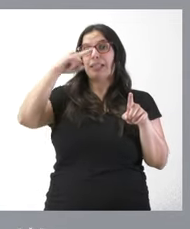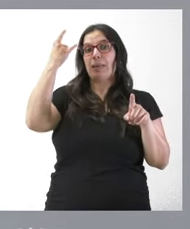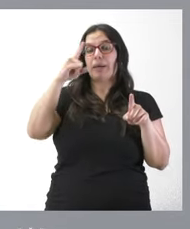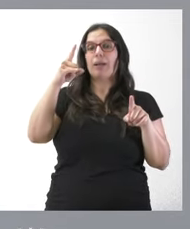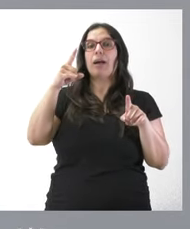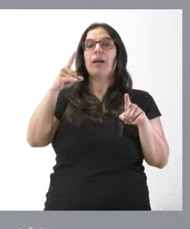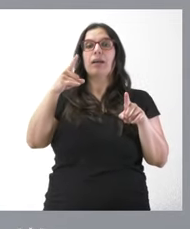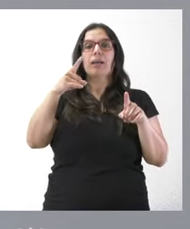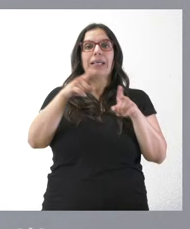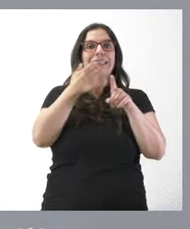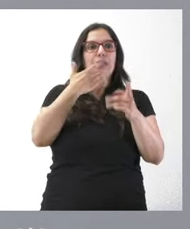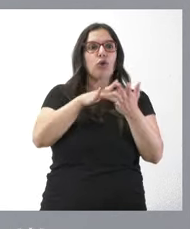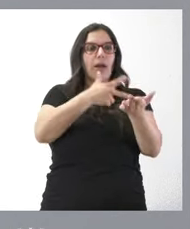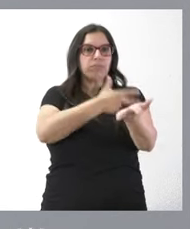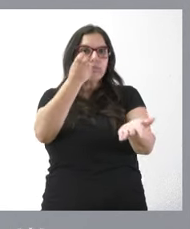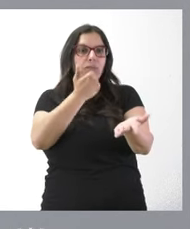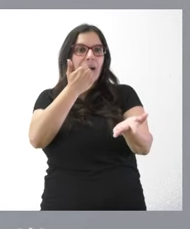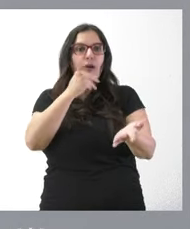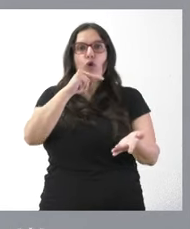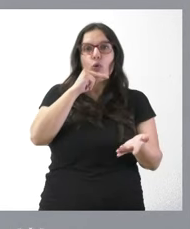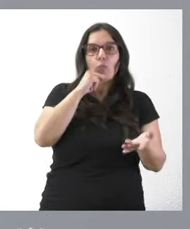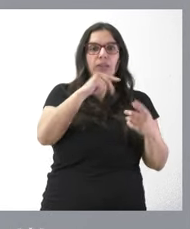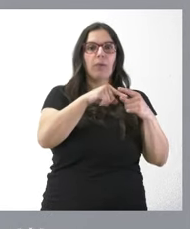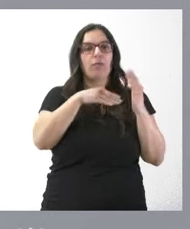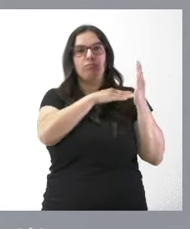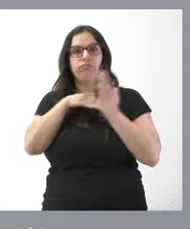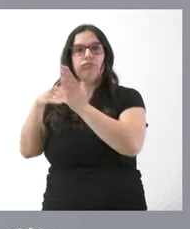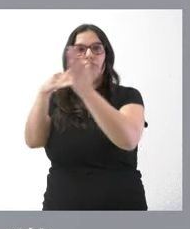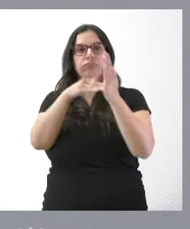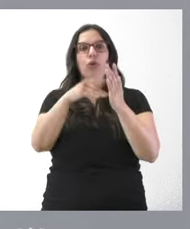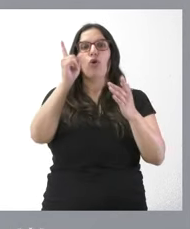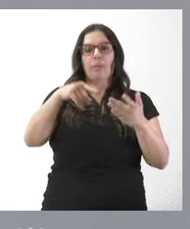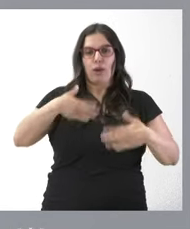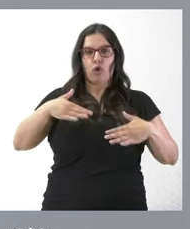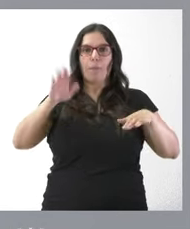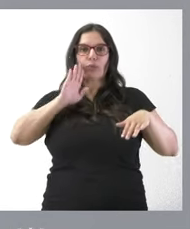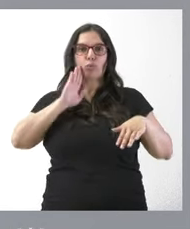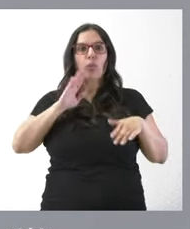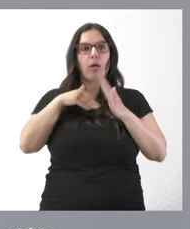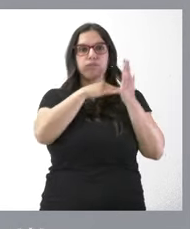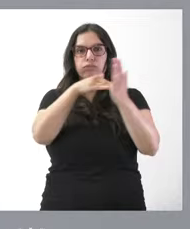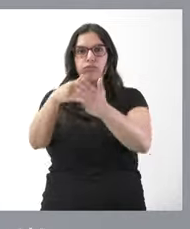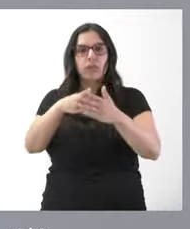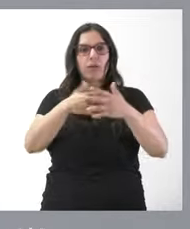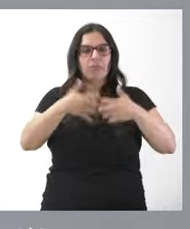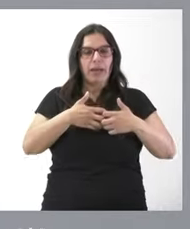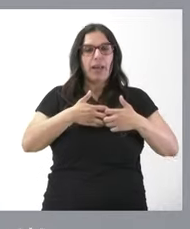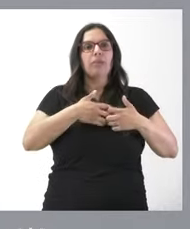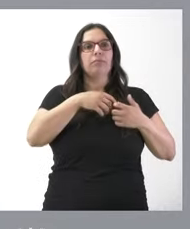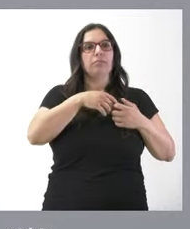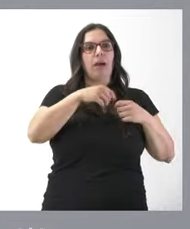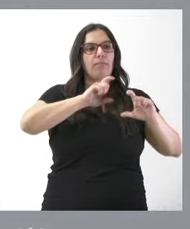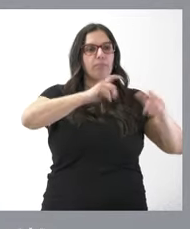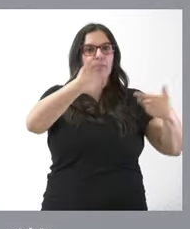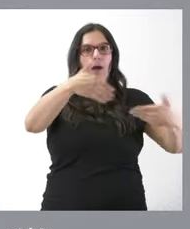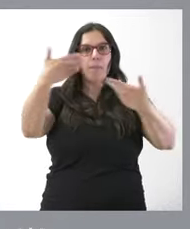Se trata de instalaciones de transporte neumático de muestras y ropa sucia mediante equipos electromecánicos y el software correspondientes.